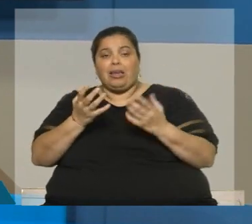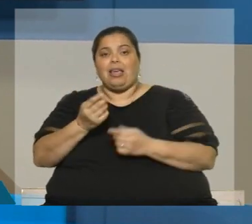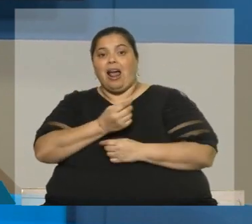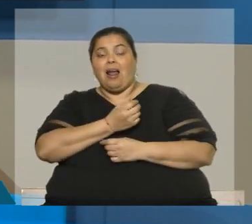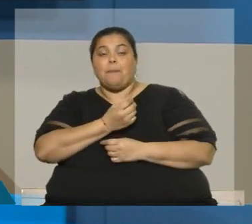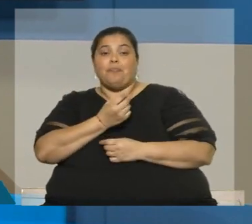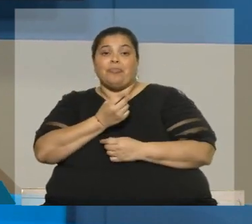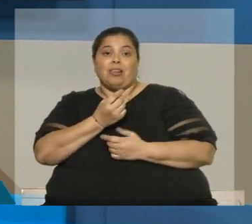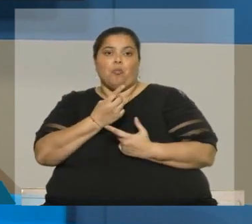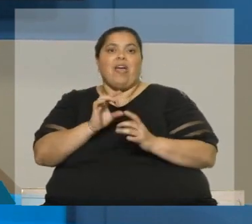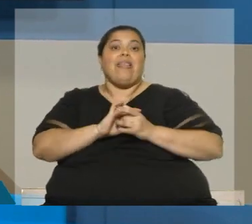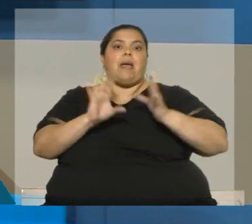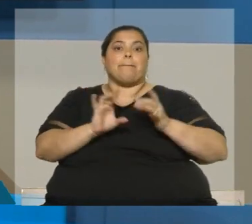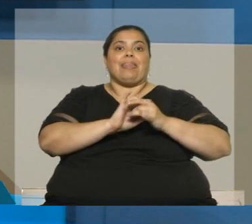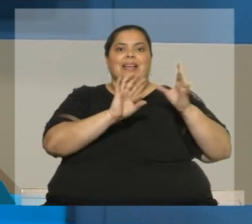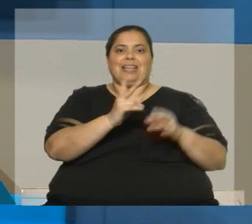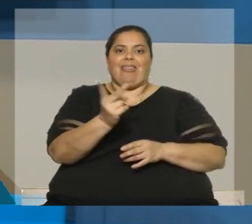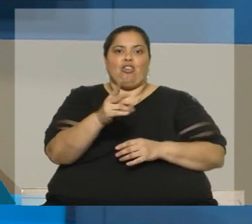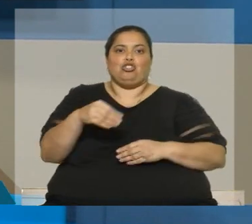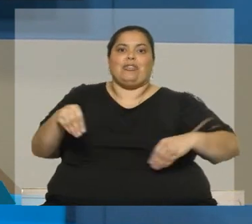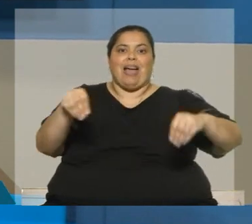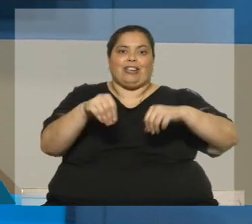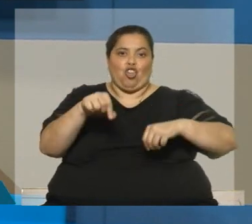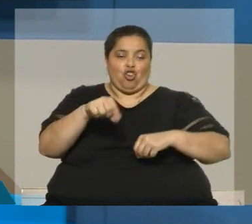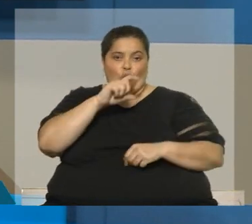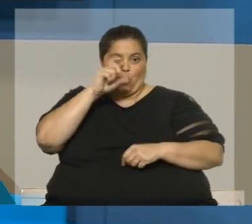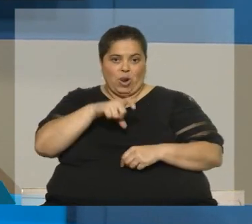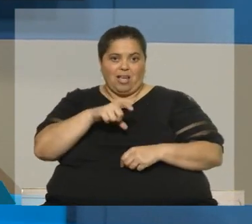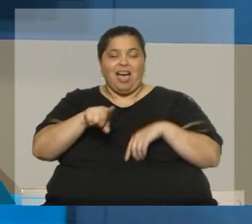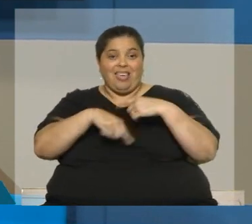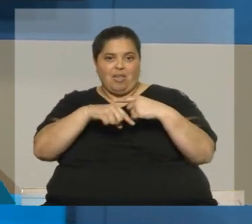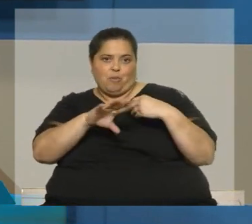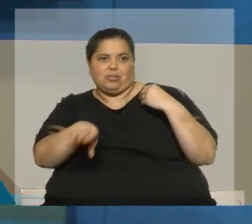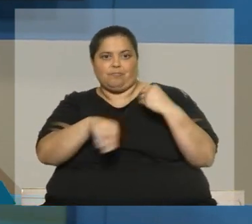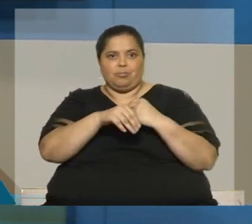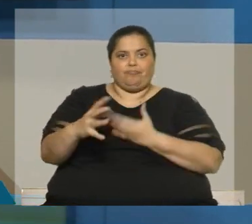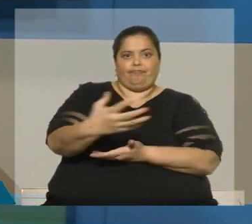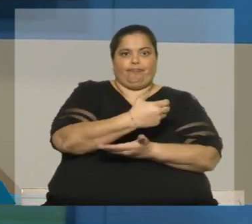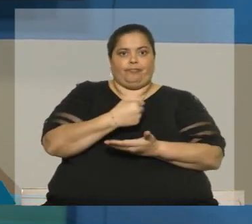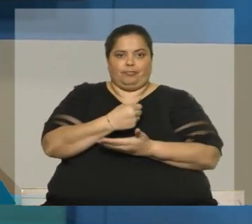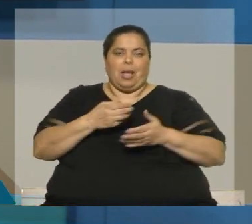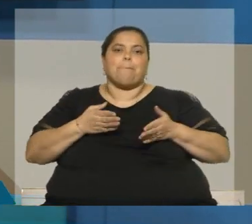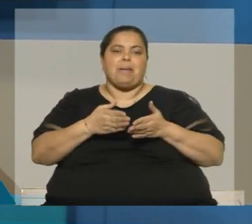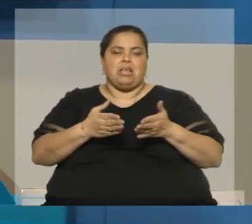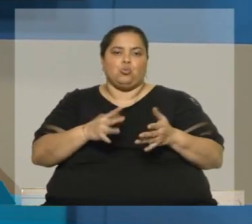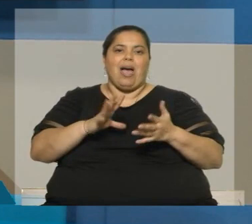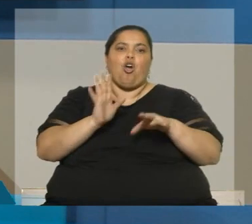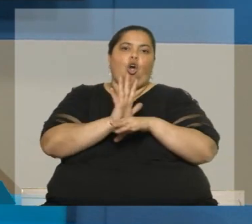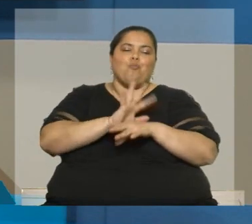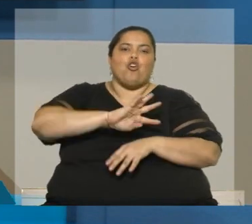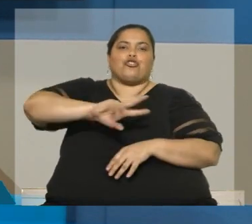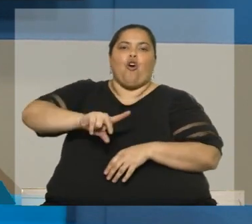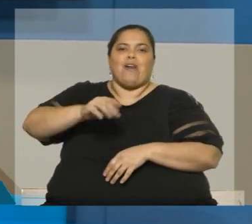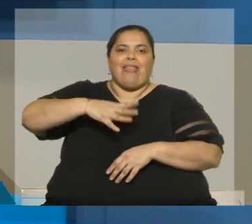este de Ucrania, del Donetsk y el Donbass y después de anexarse regularmente o ilegalmente la península de Crimea que es robársela al territorio.